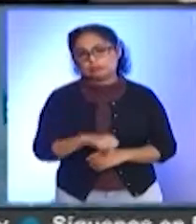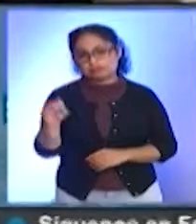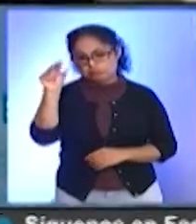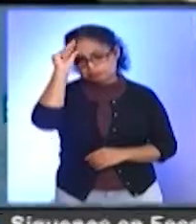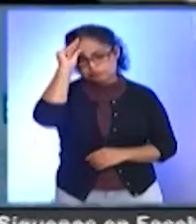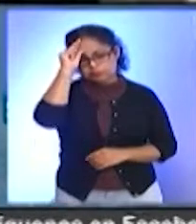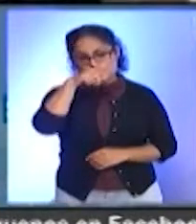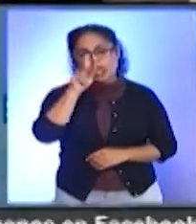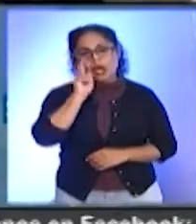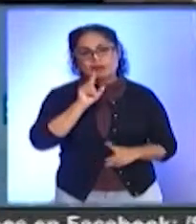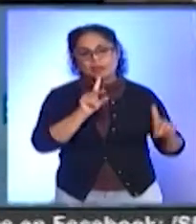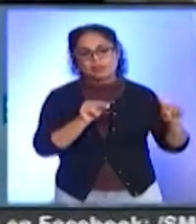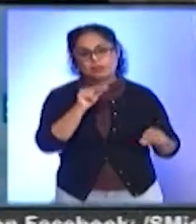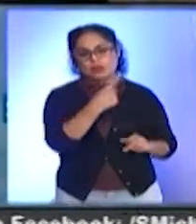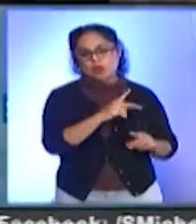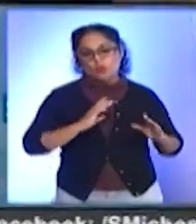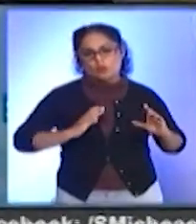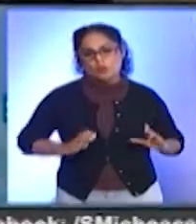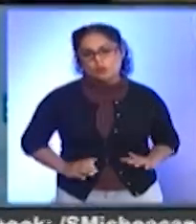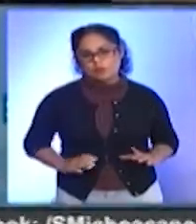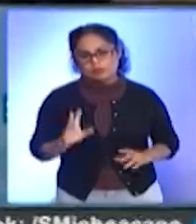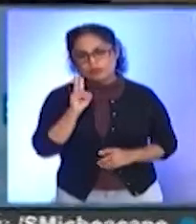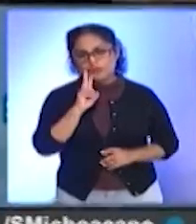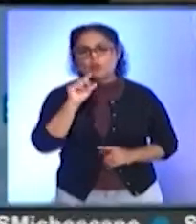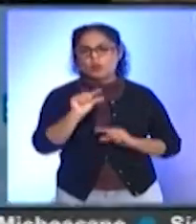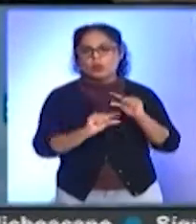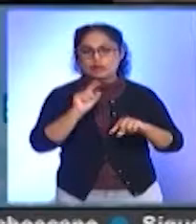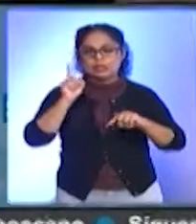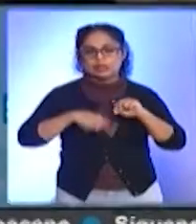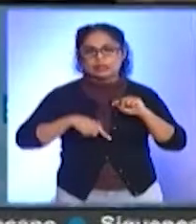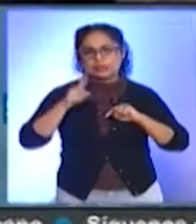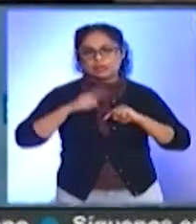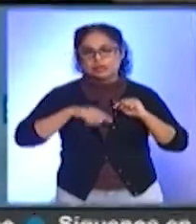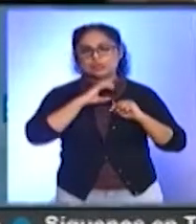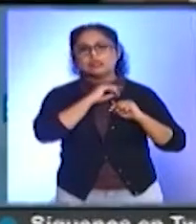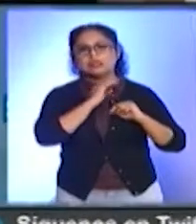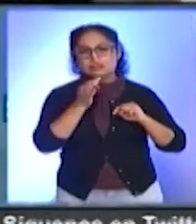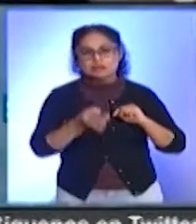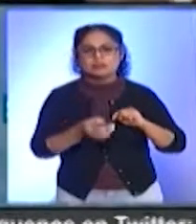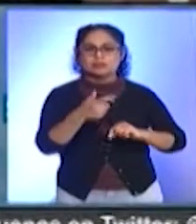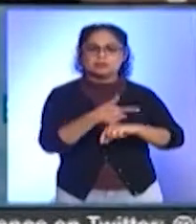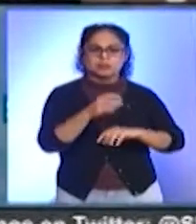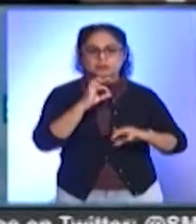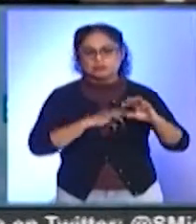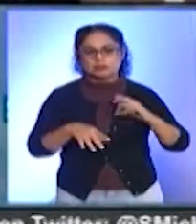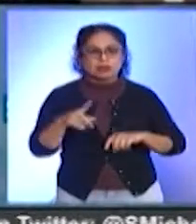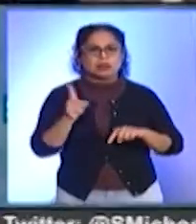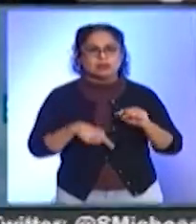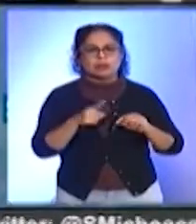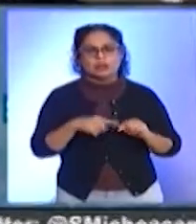cuerpo, van alejando las cosas artificiales. Entonces ahorita ya vamos, yo creo que en un 80% de su